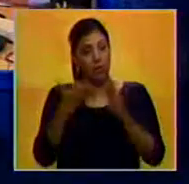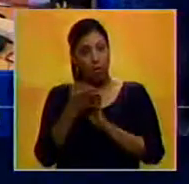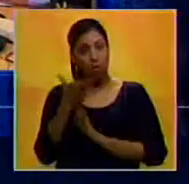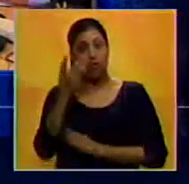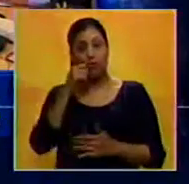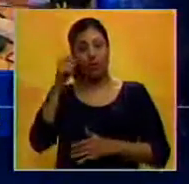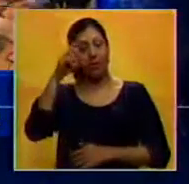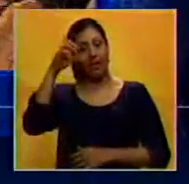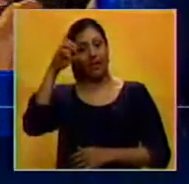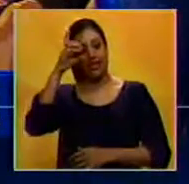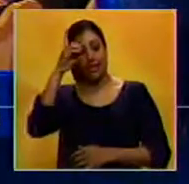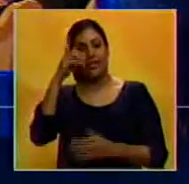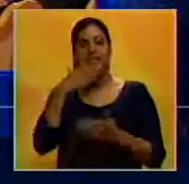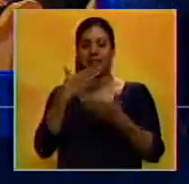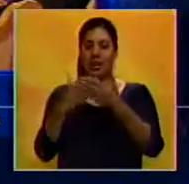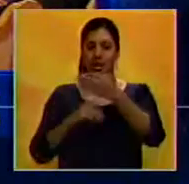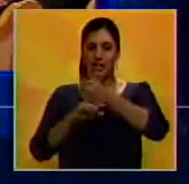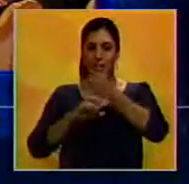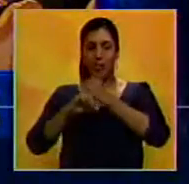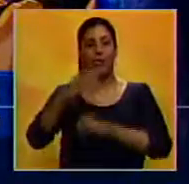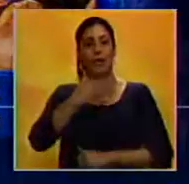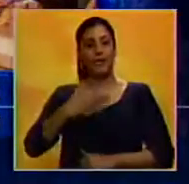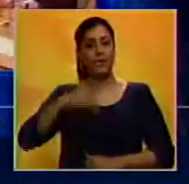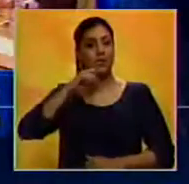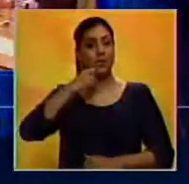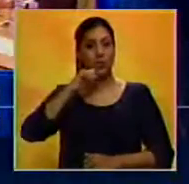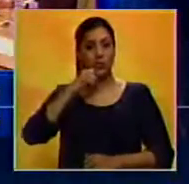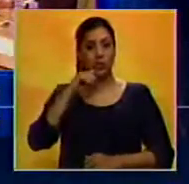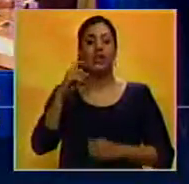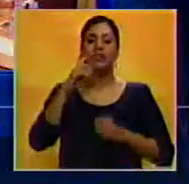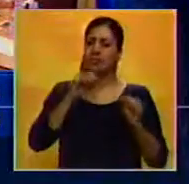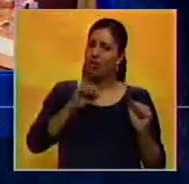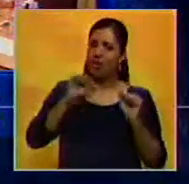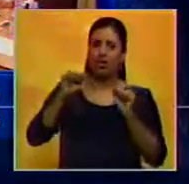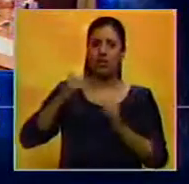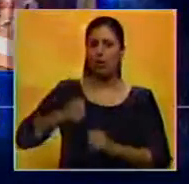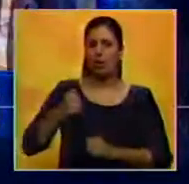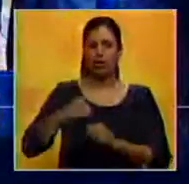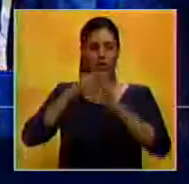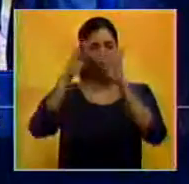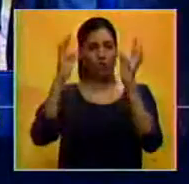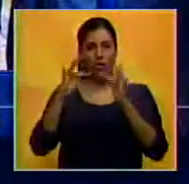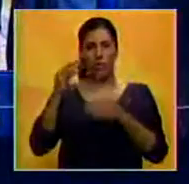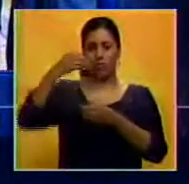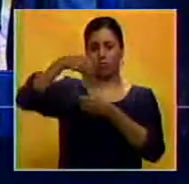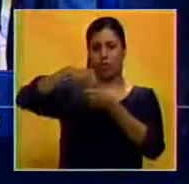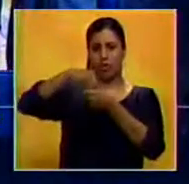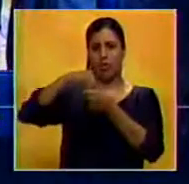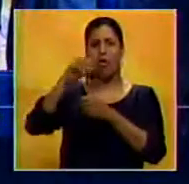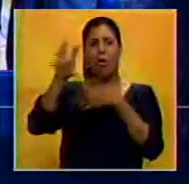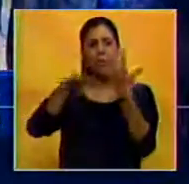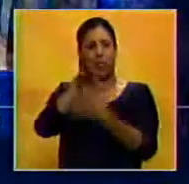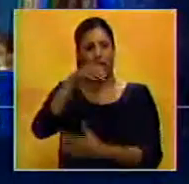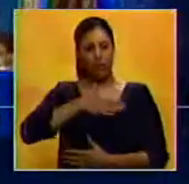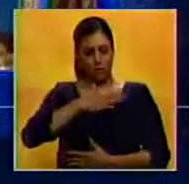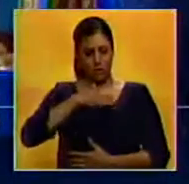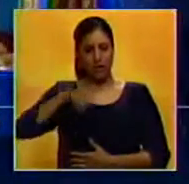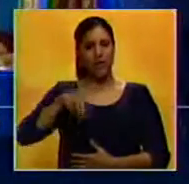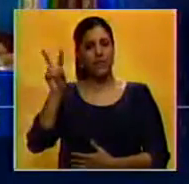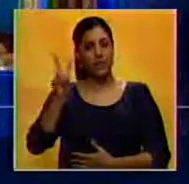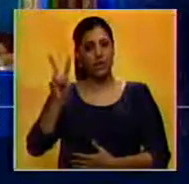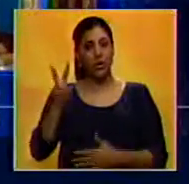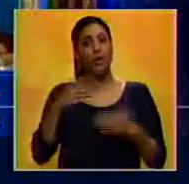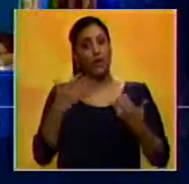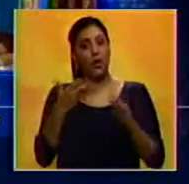Rodríguez agradeció el apoyo del presidente ruso, Vladimir Putin, al rechazar cualquier forma de injerencismo en los asuntos internos de